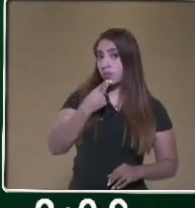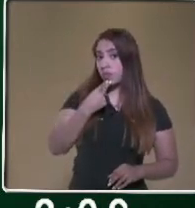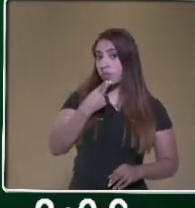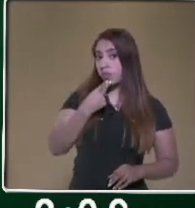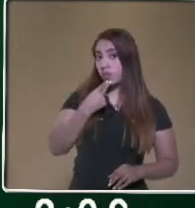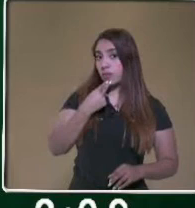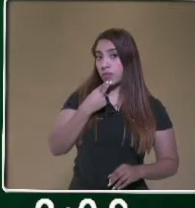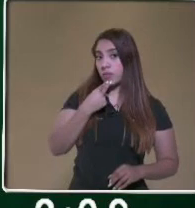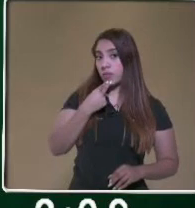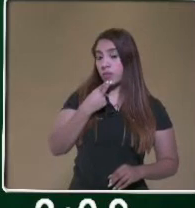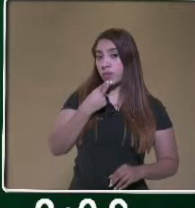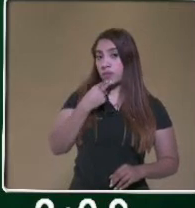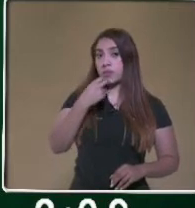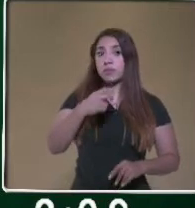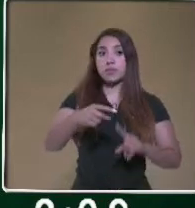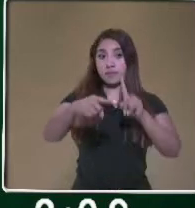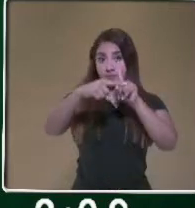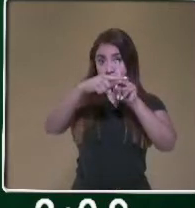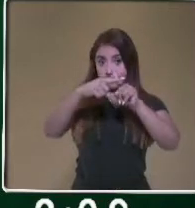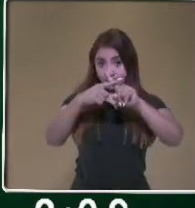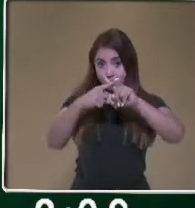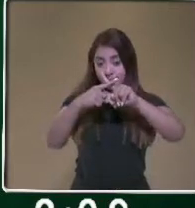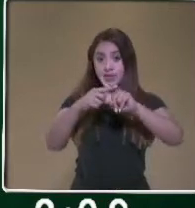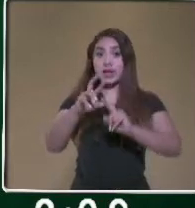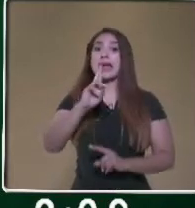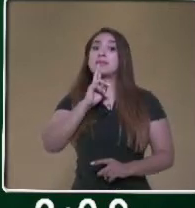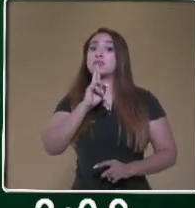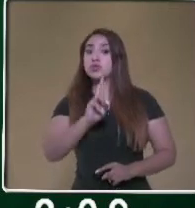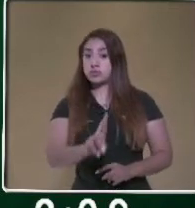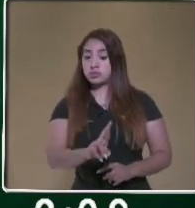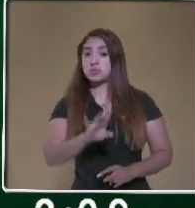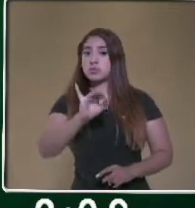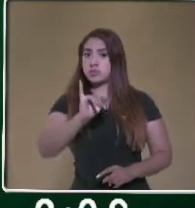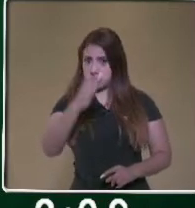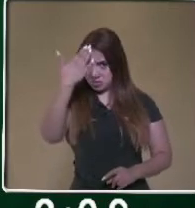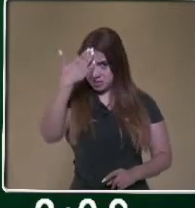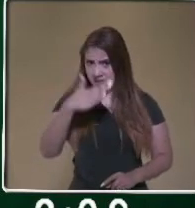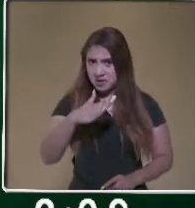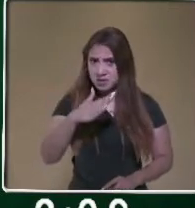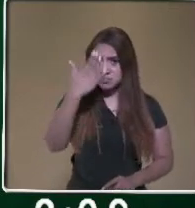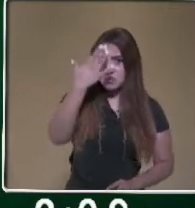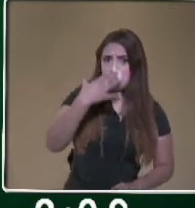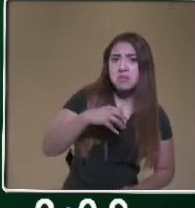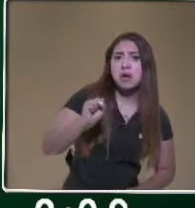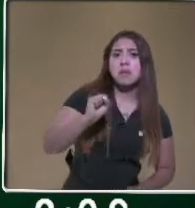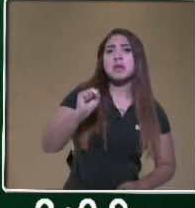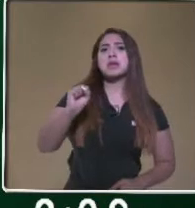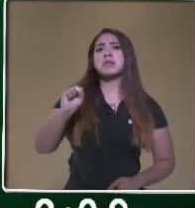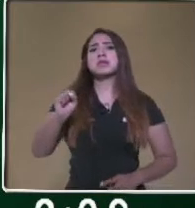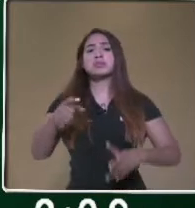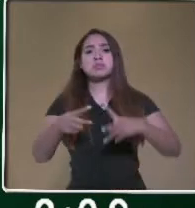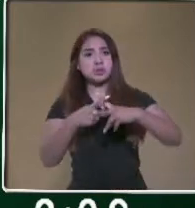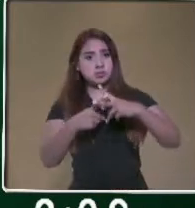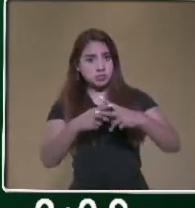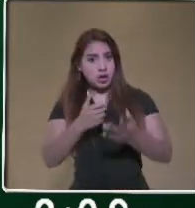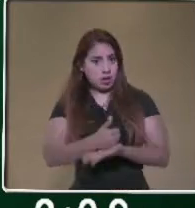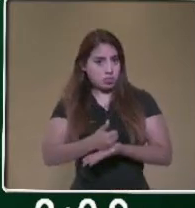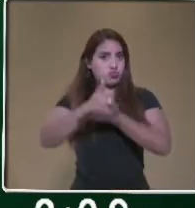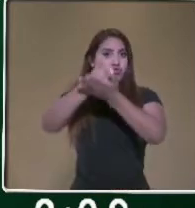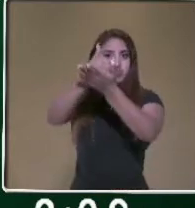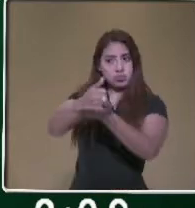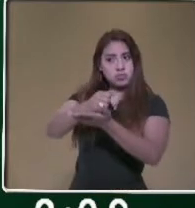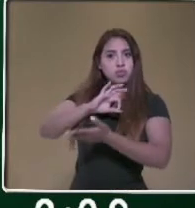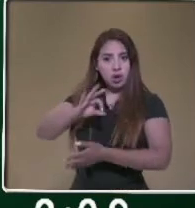resolver multiplicaciones. ¿Sabías que las habilidades matemáticas te pueden ayudar a resolver problemas de la vida